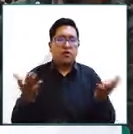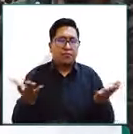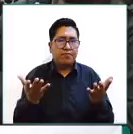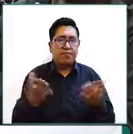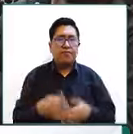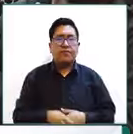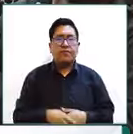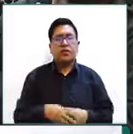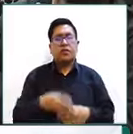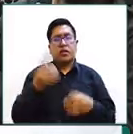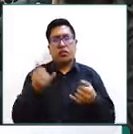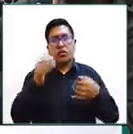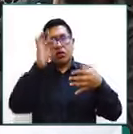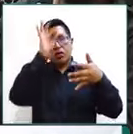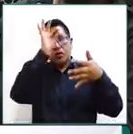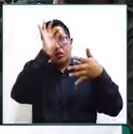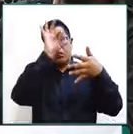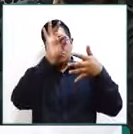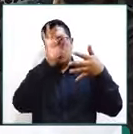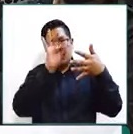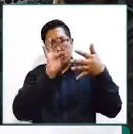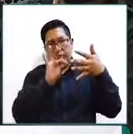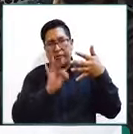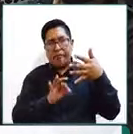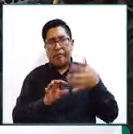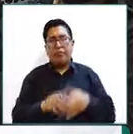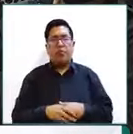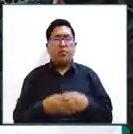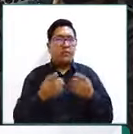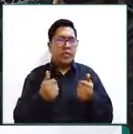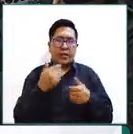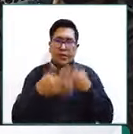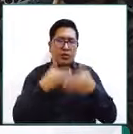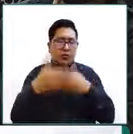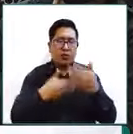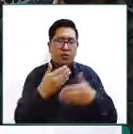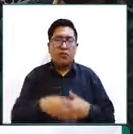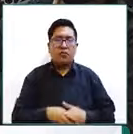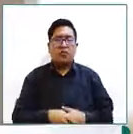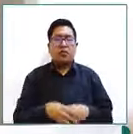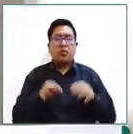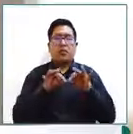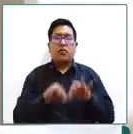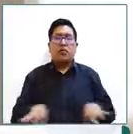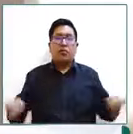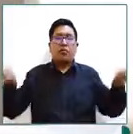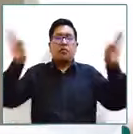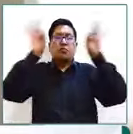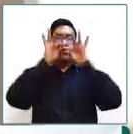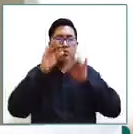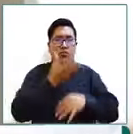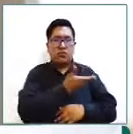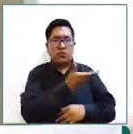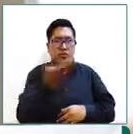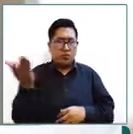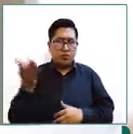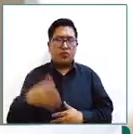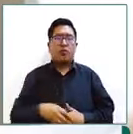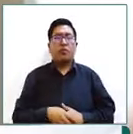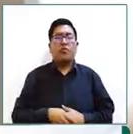y ahí voy a hacer una lectura muy rapidita porque es importante que lo podamos tener presente